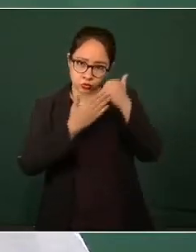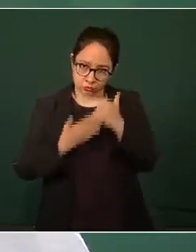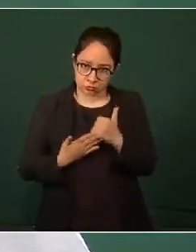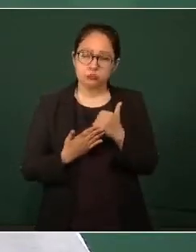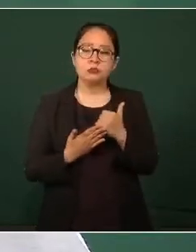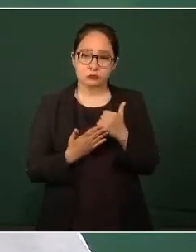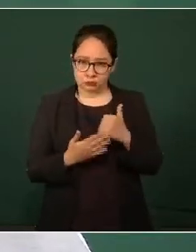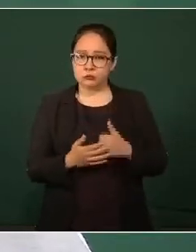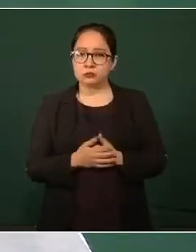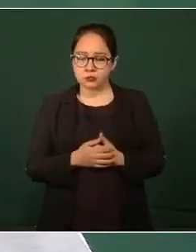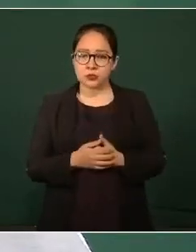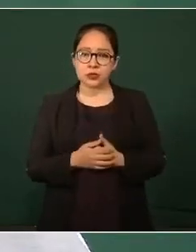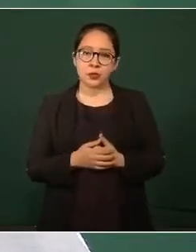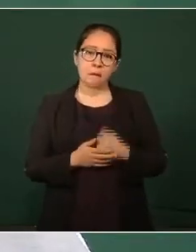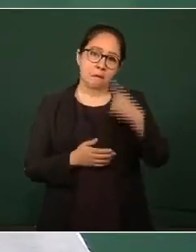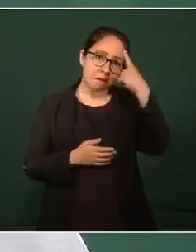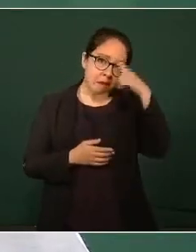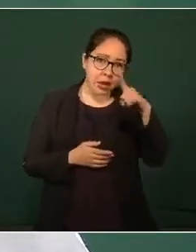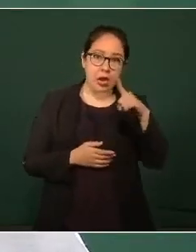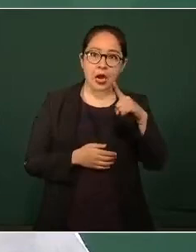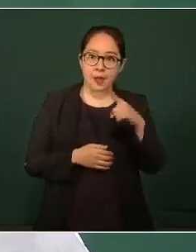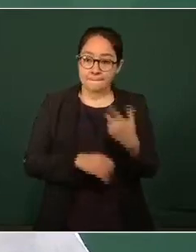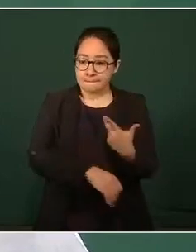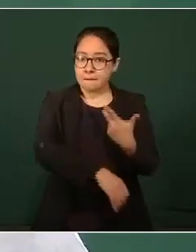dosis de vacunas.